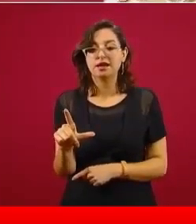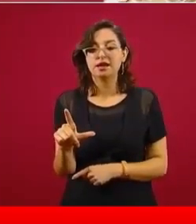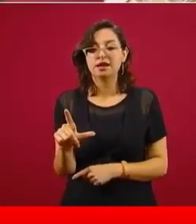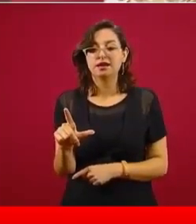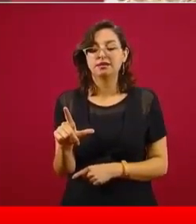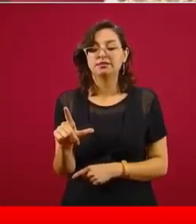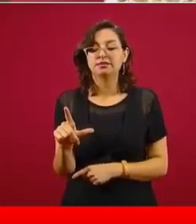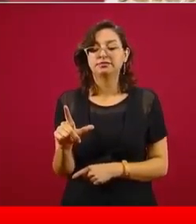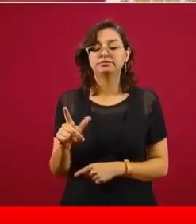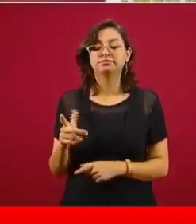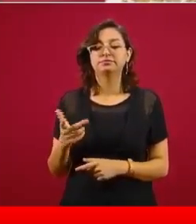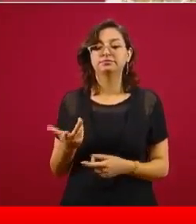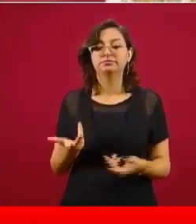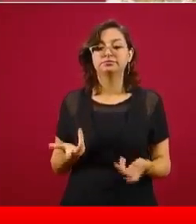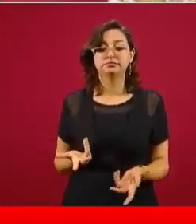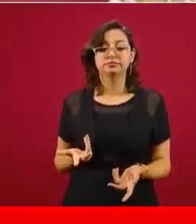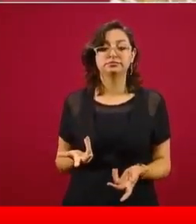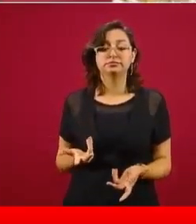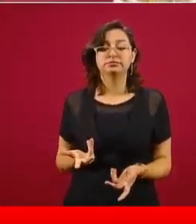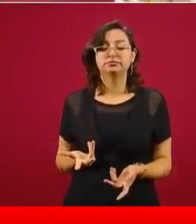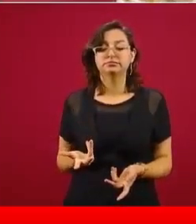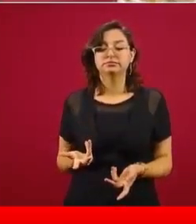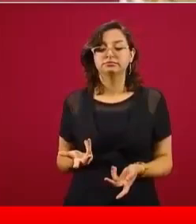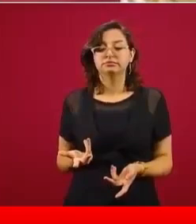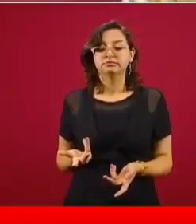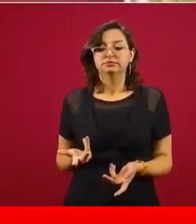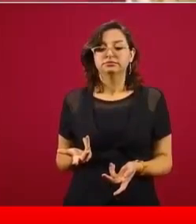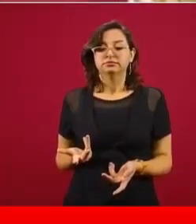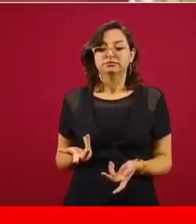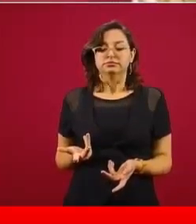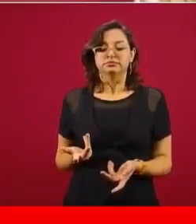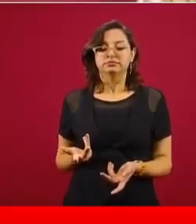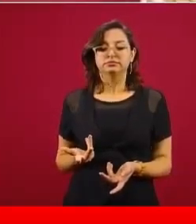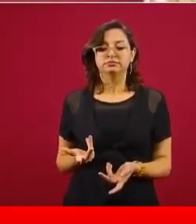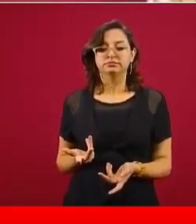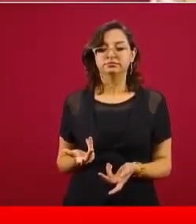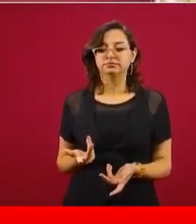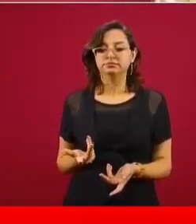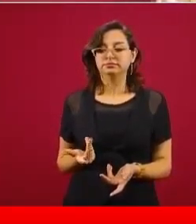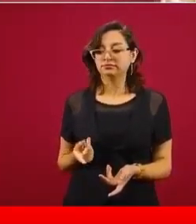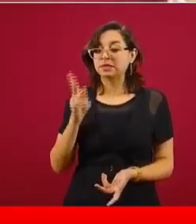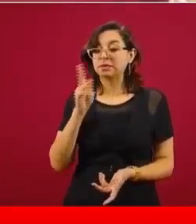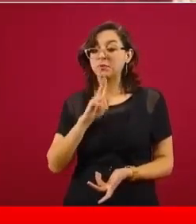Y eso que llevaron a cabo